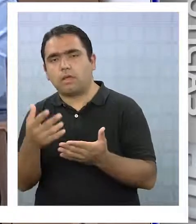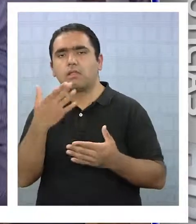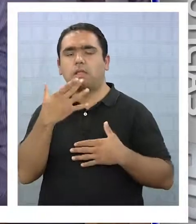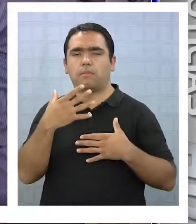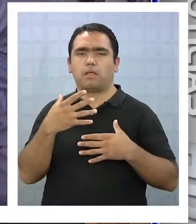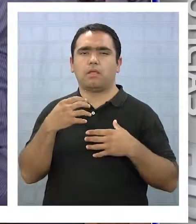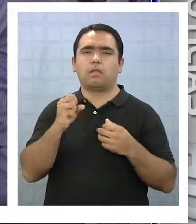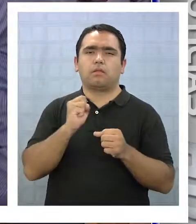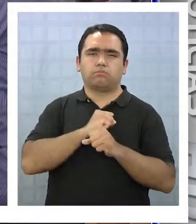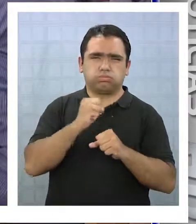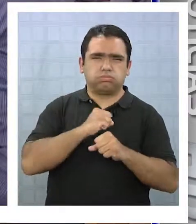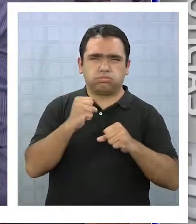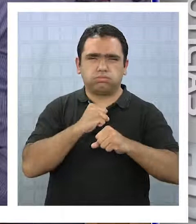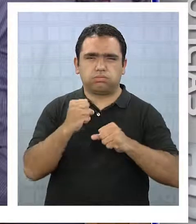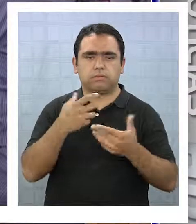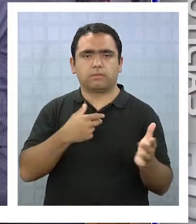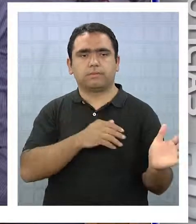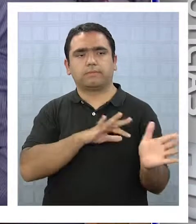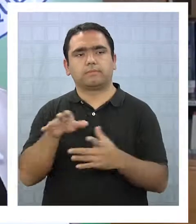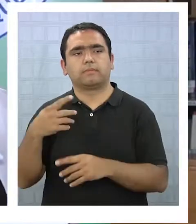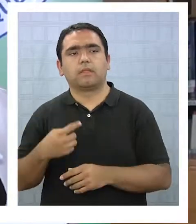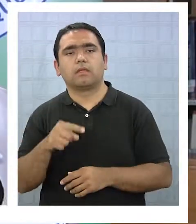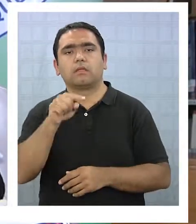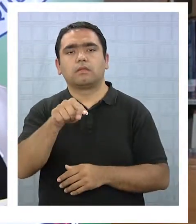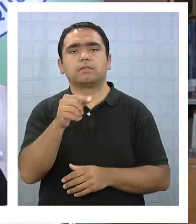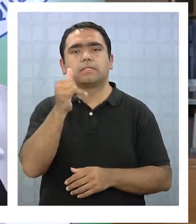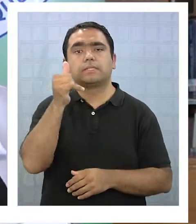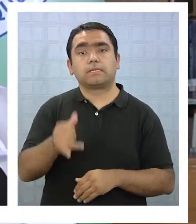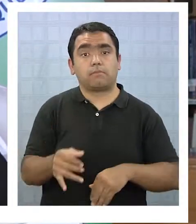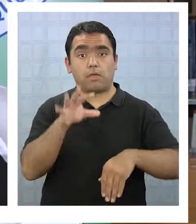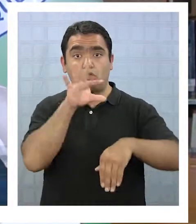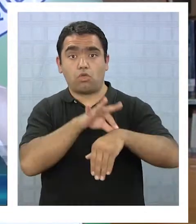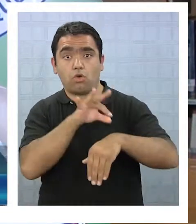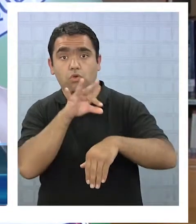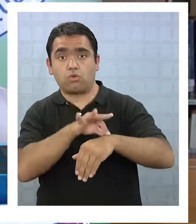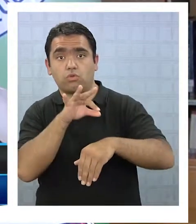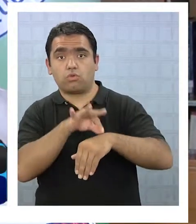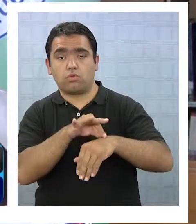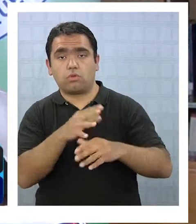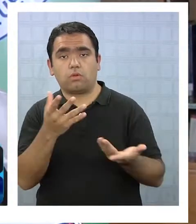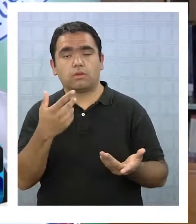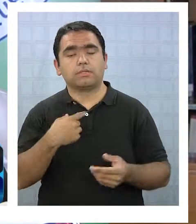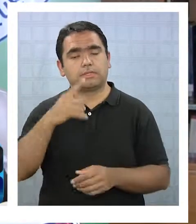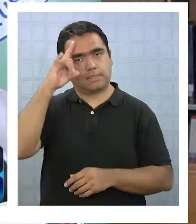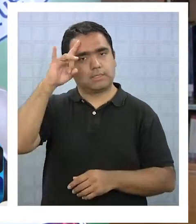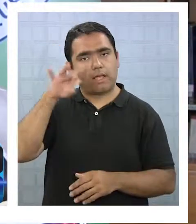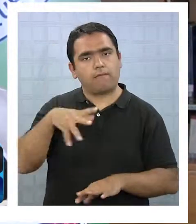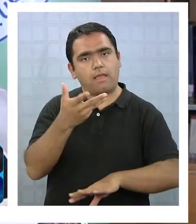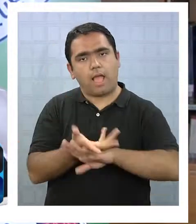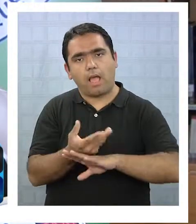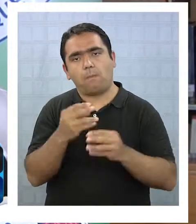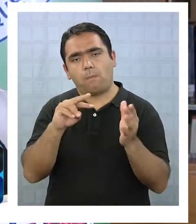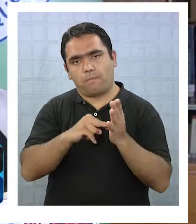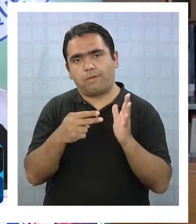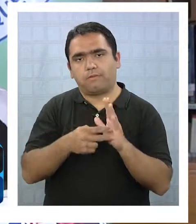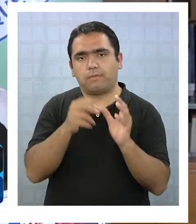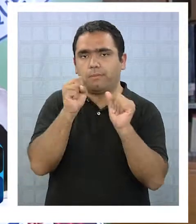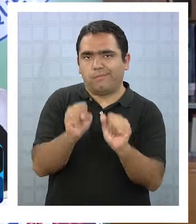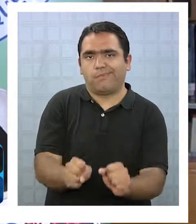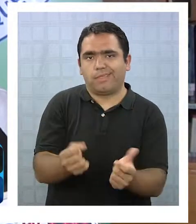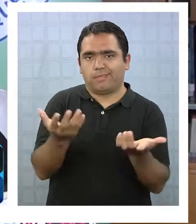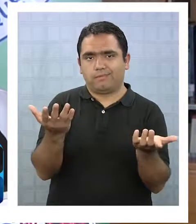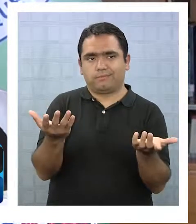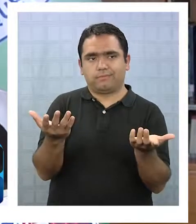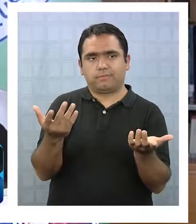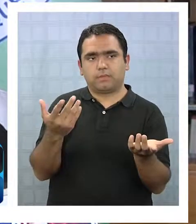Uno siempre en medicina mide beneficios riesgos. Si no estuviera siendo